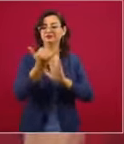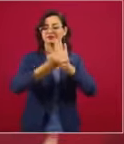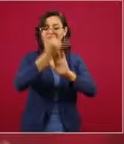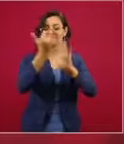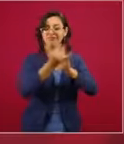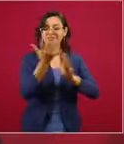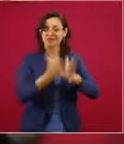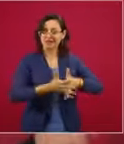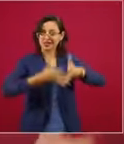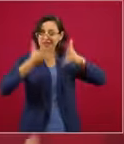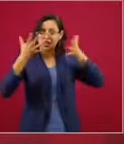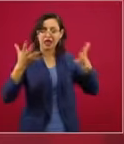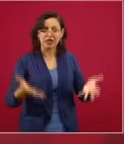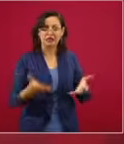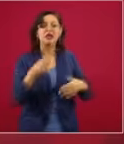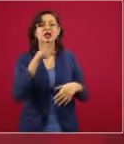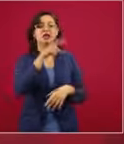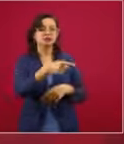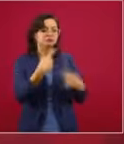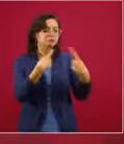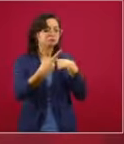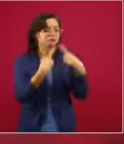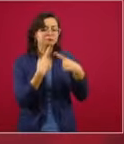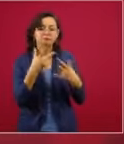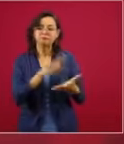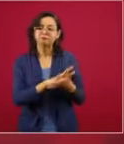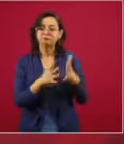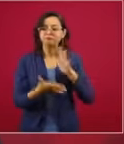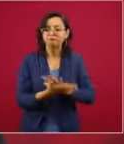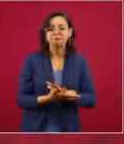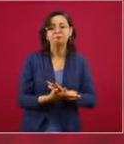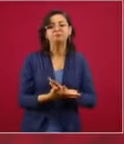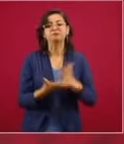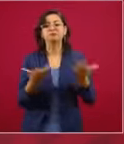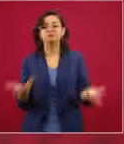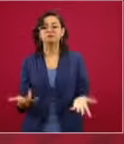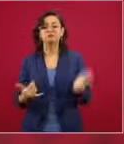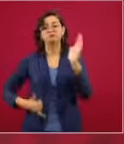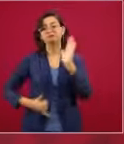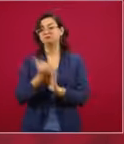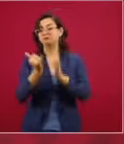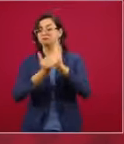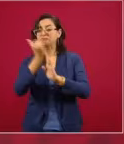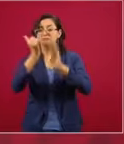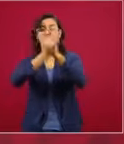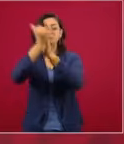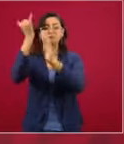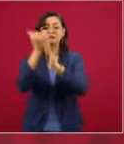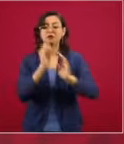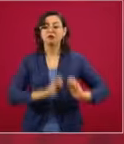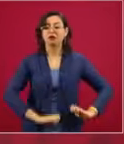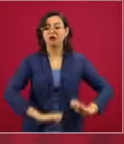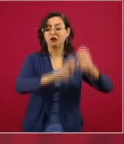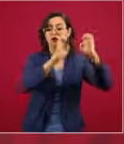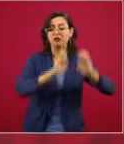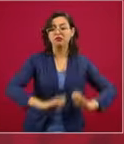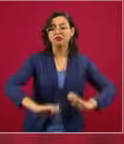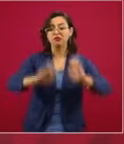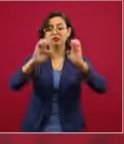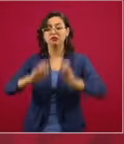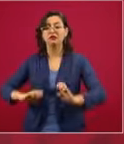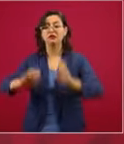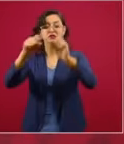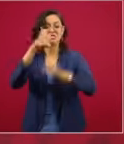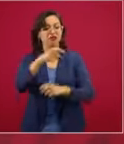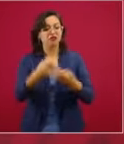su agosto con esos créditos, construían unidades habitacionales en zonas de